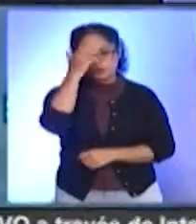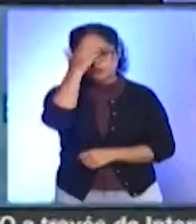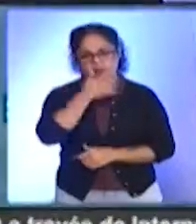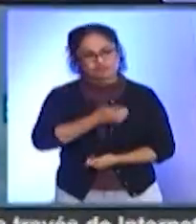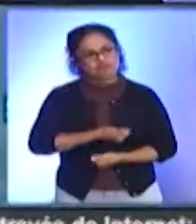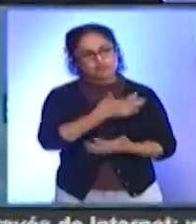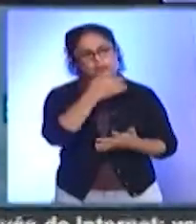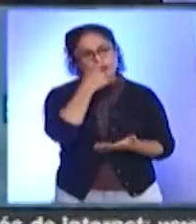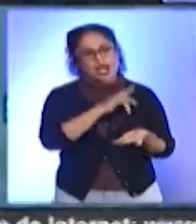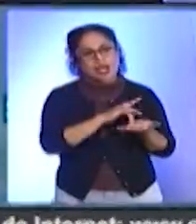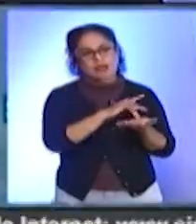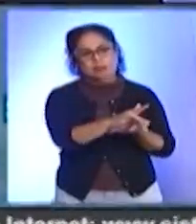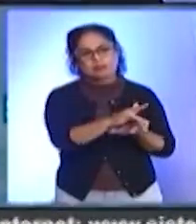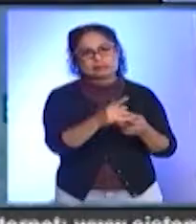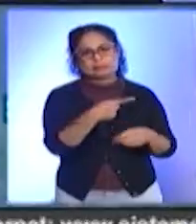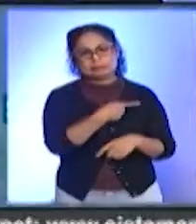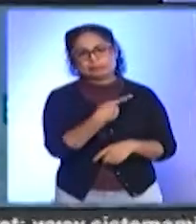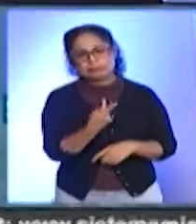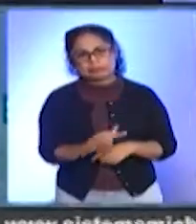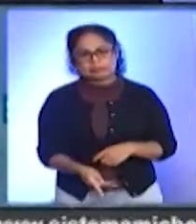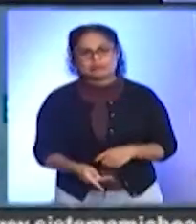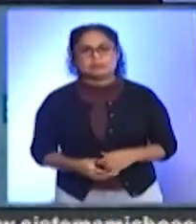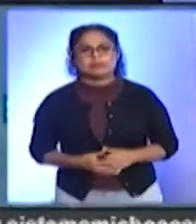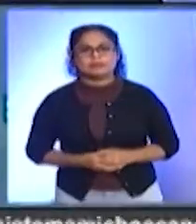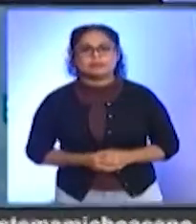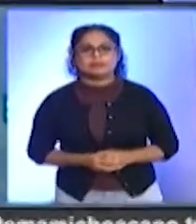a las familias damnificadas por el huracán Ura.